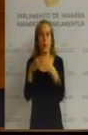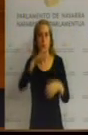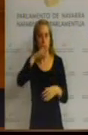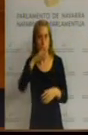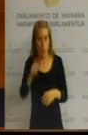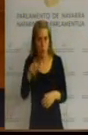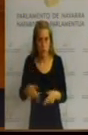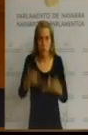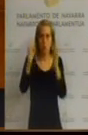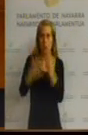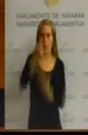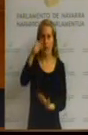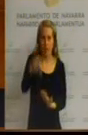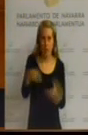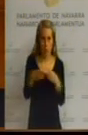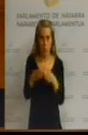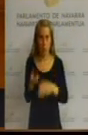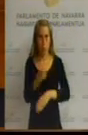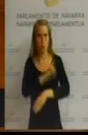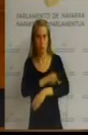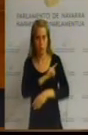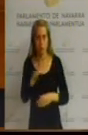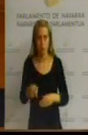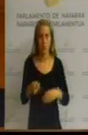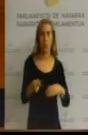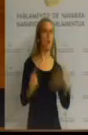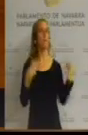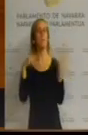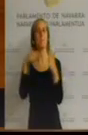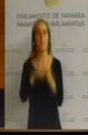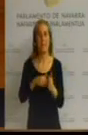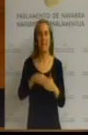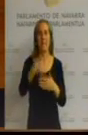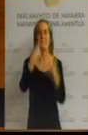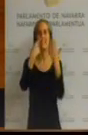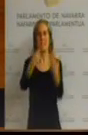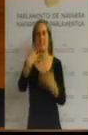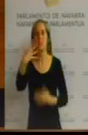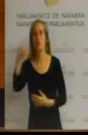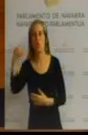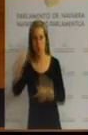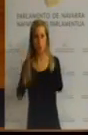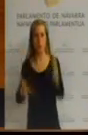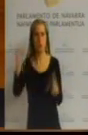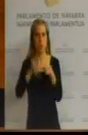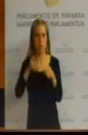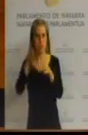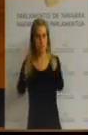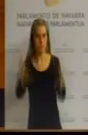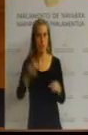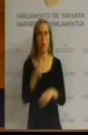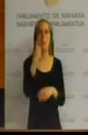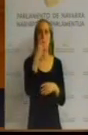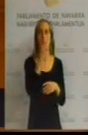licencias federativas que tienen a más de 1.650 participantes o sea más de 1